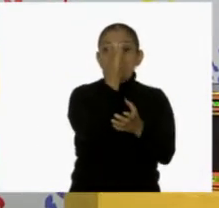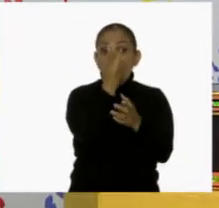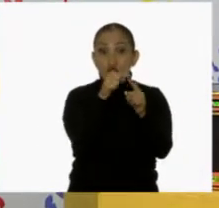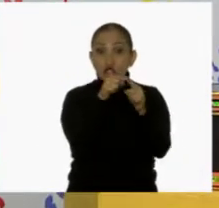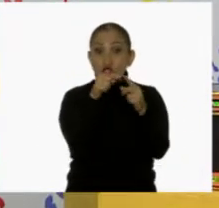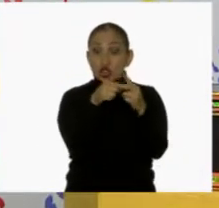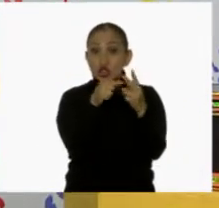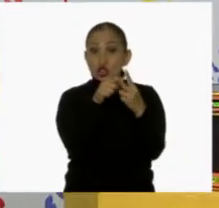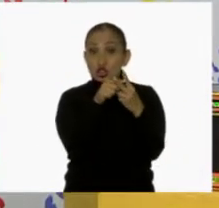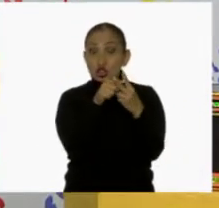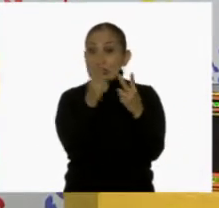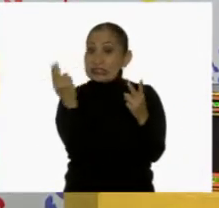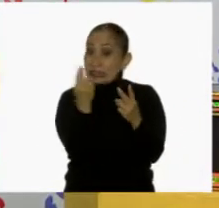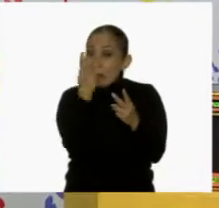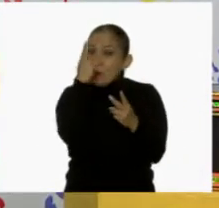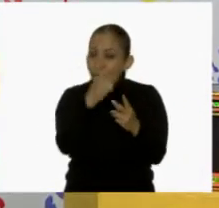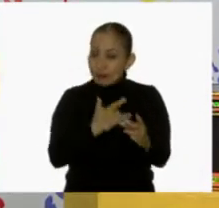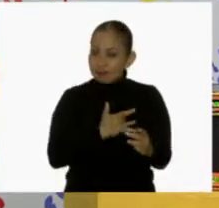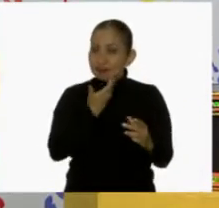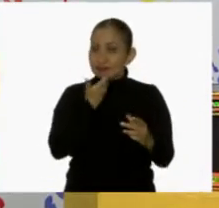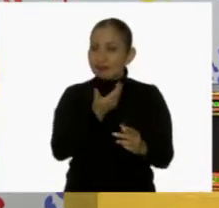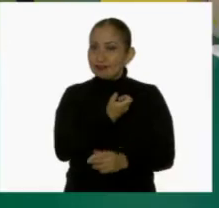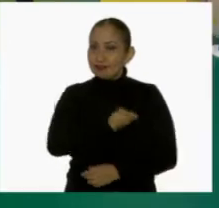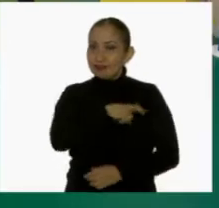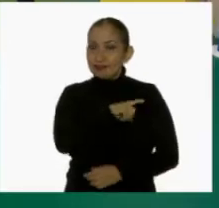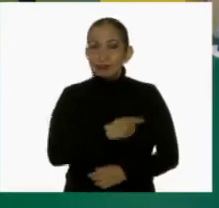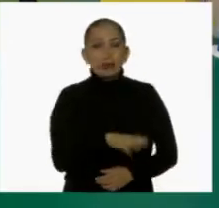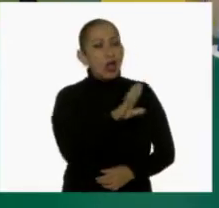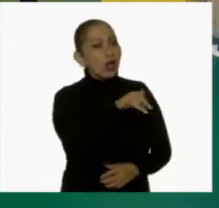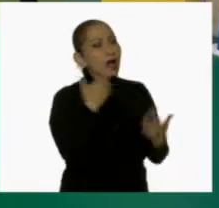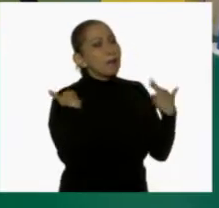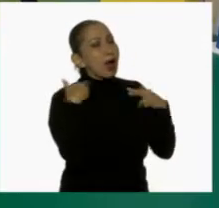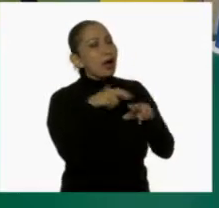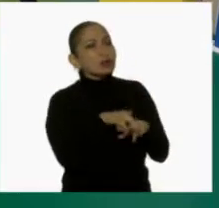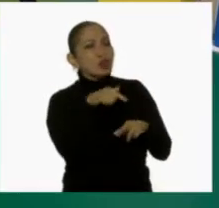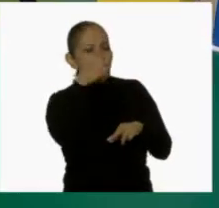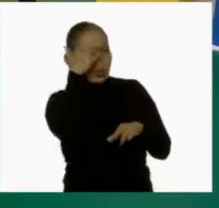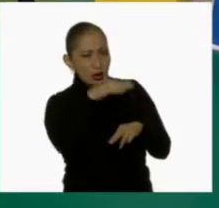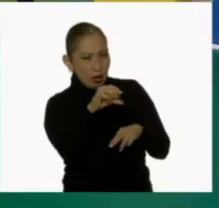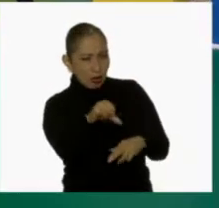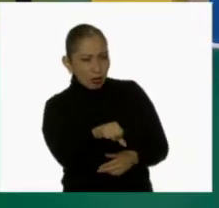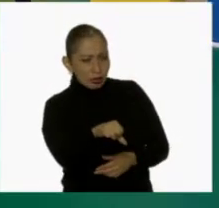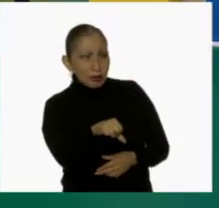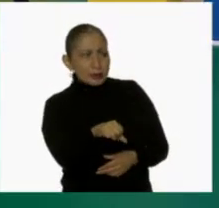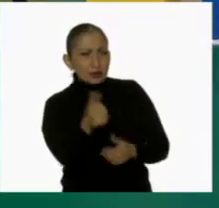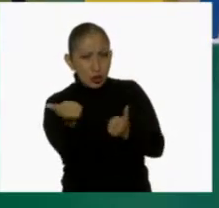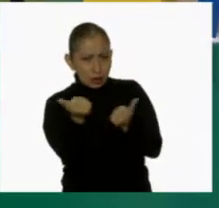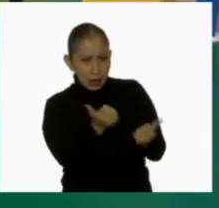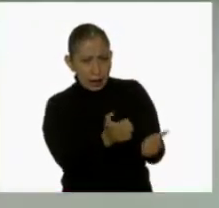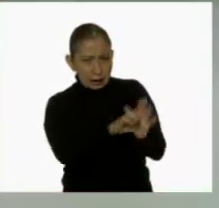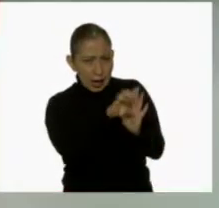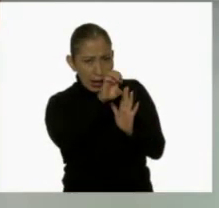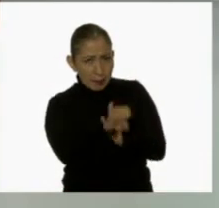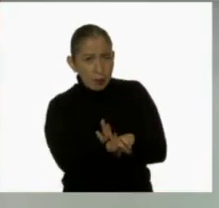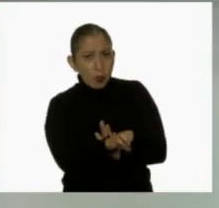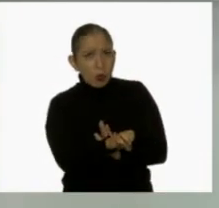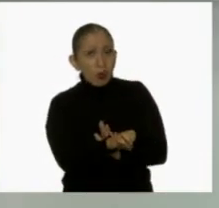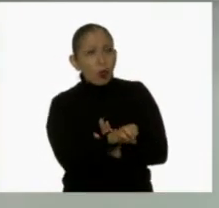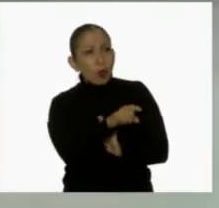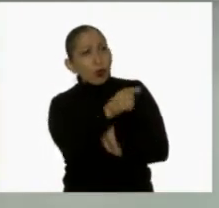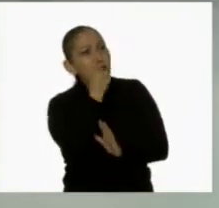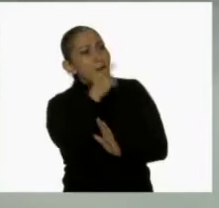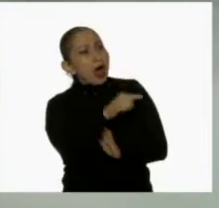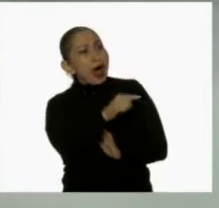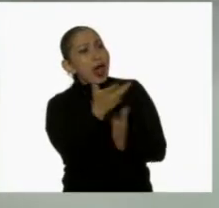elementos necesarios para sentirnos saludables. Maestro Gus, sé que hoy traes un ejemplo para